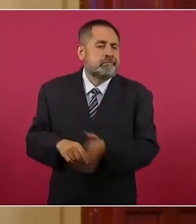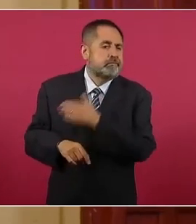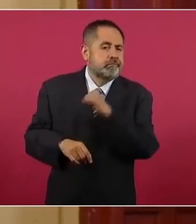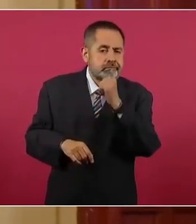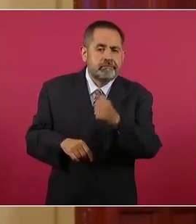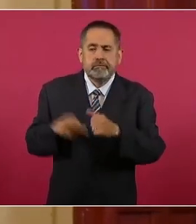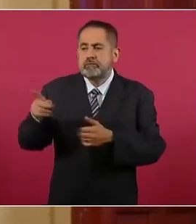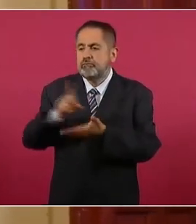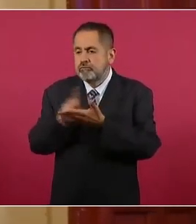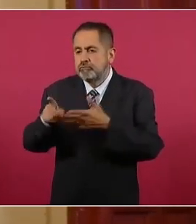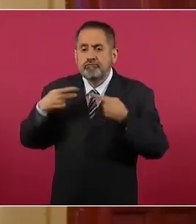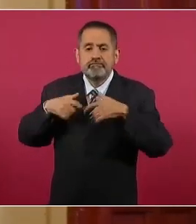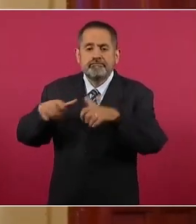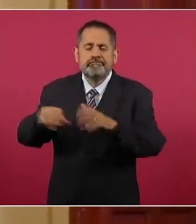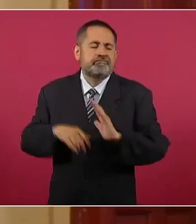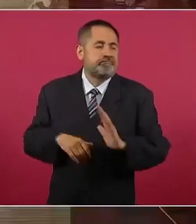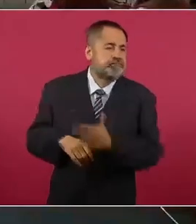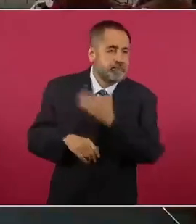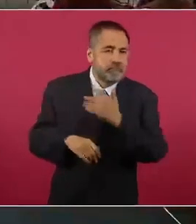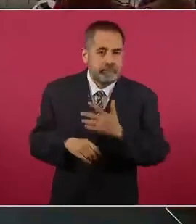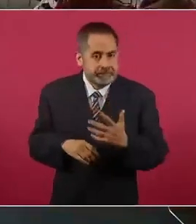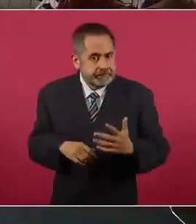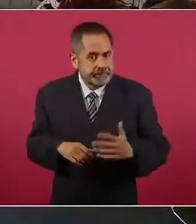derechos de las audiencias.